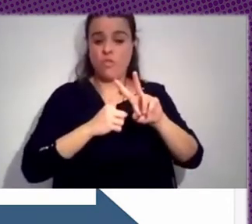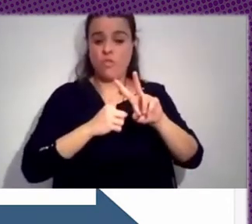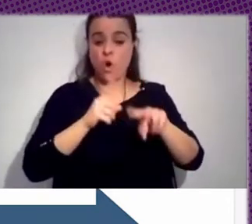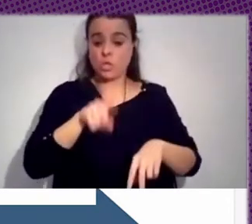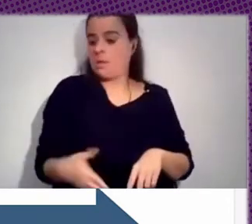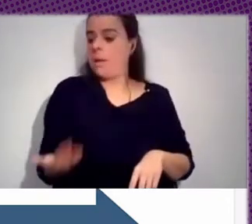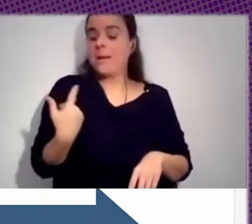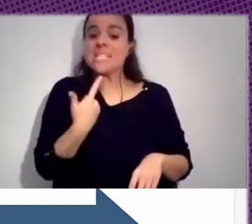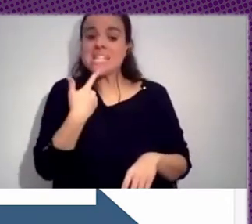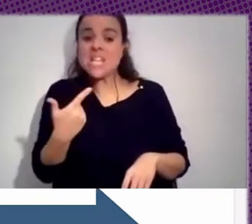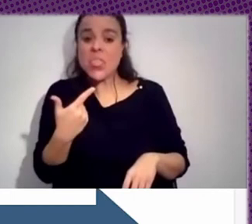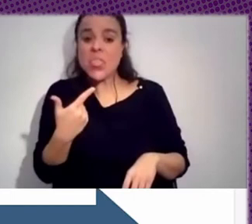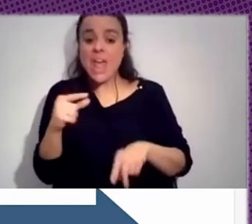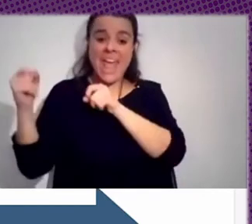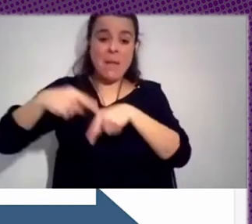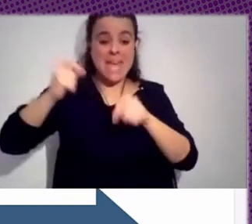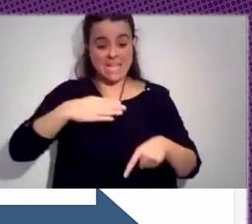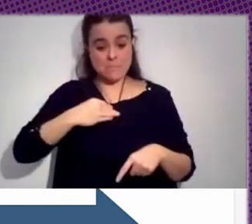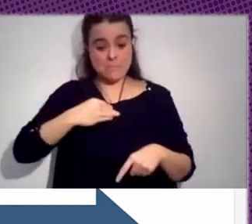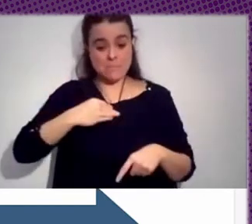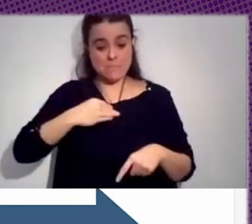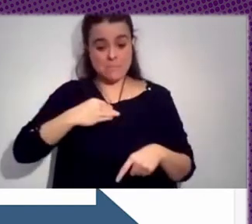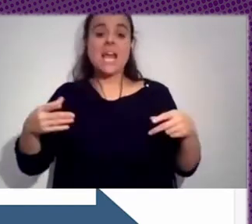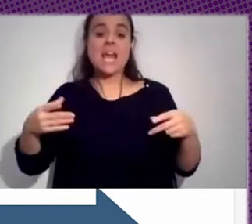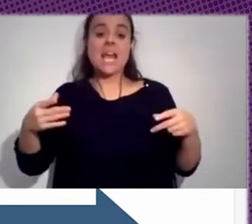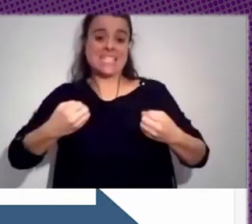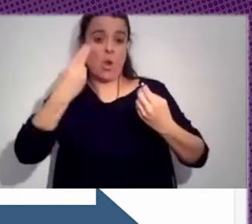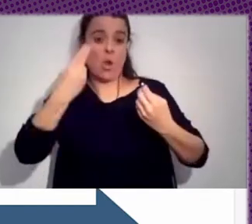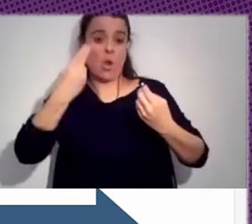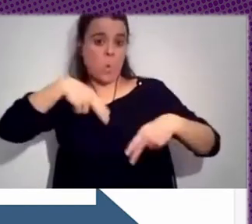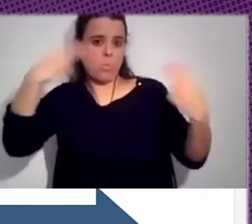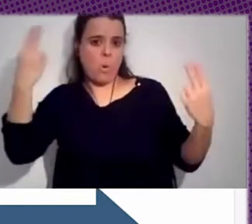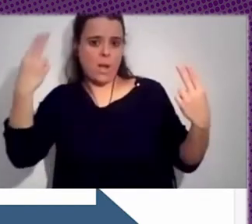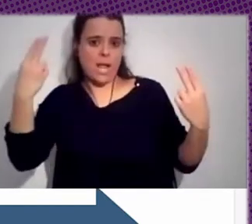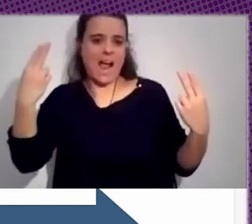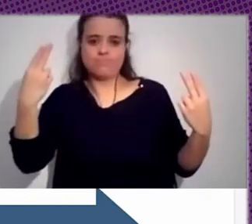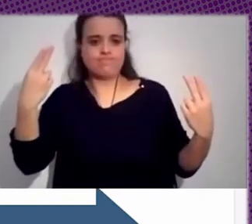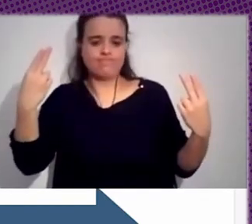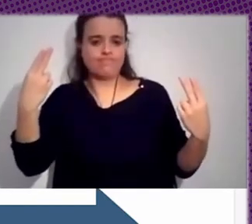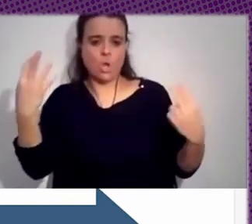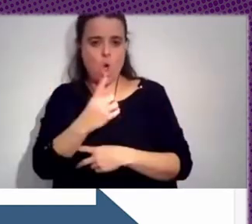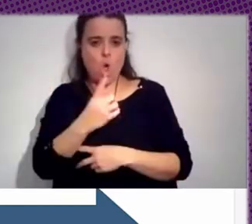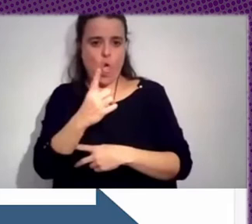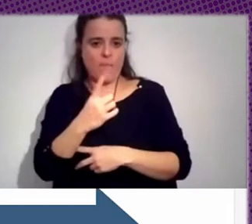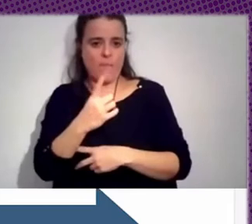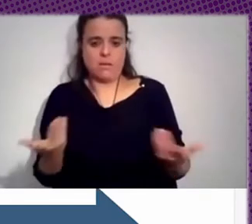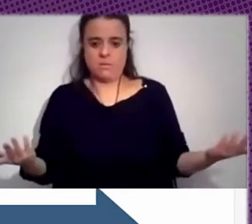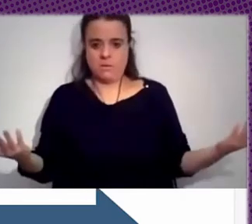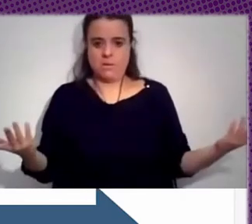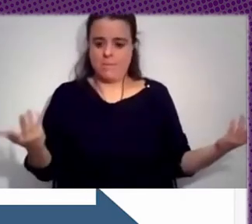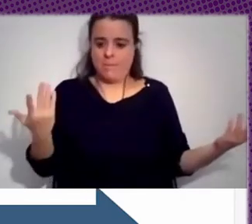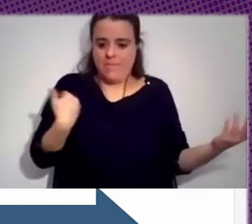a los migrantes sin papeles cuando la sanidad pública universal era un súper consenso en España desde hace décadas y de repente ahora parece que hay que debatir